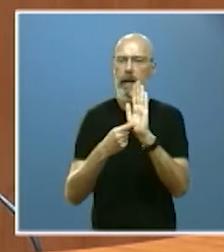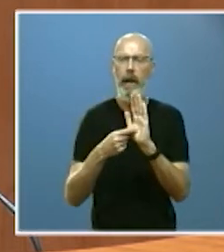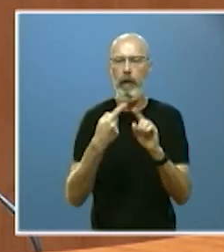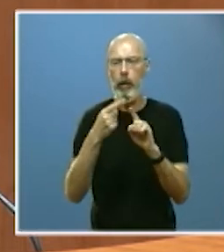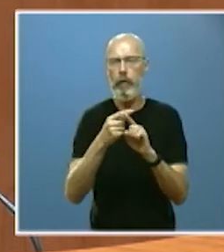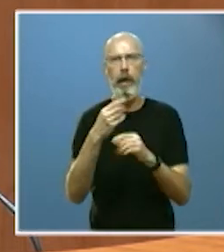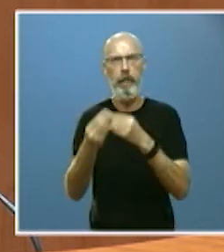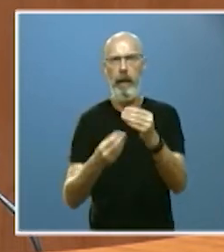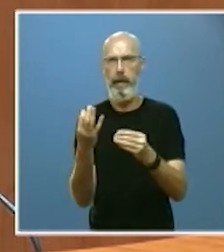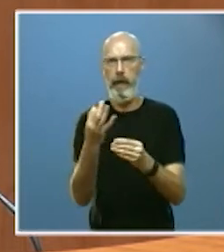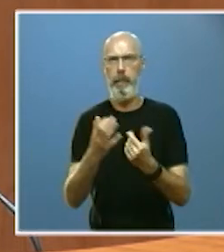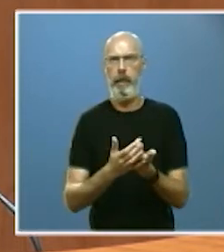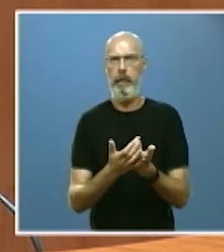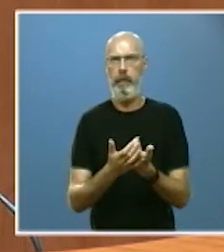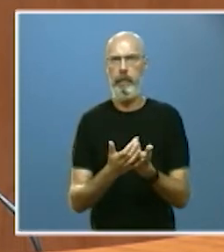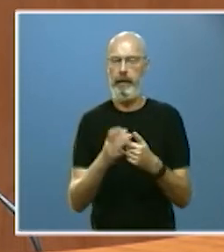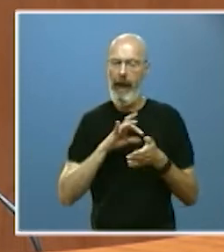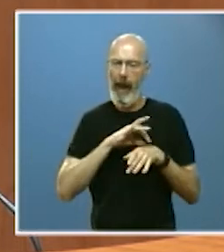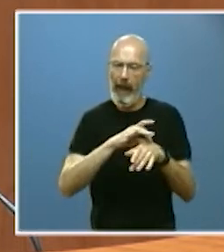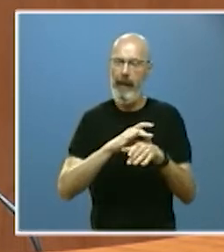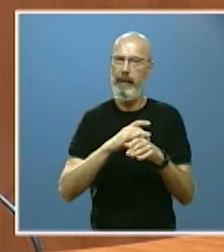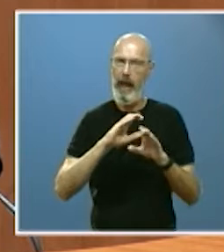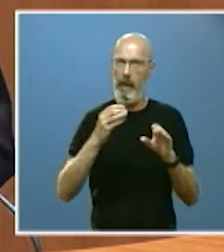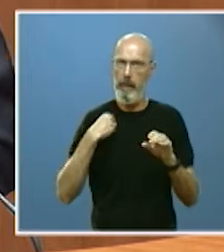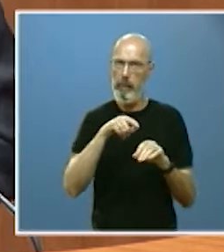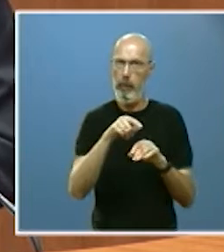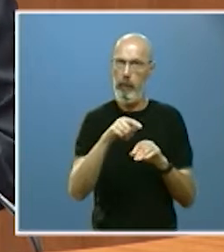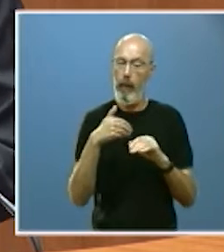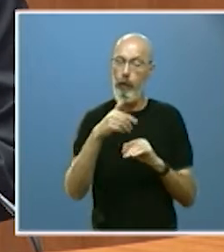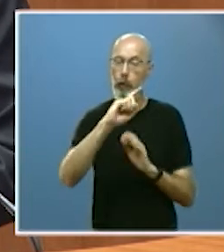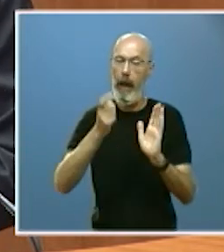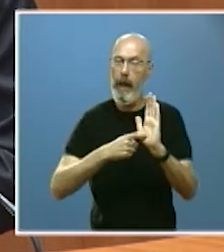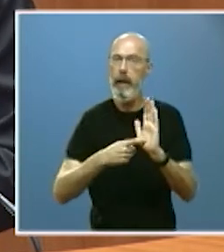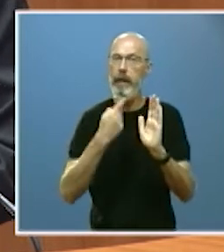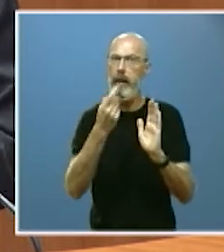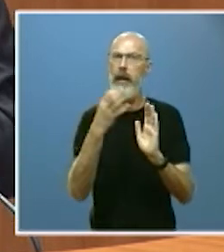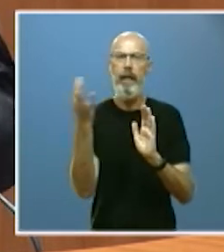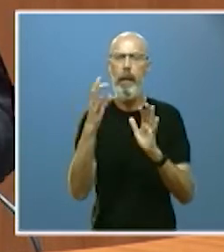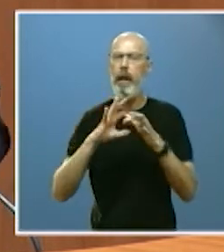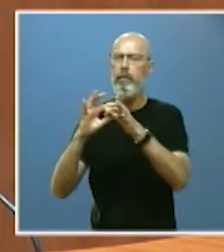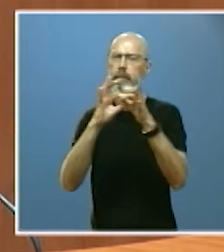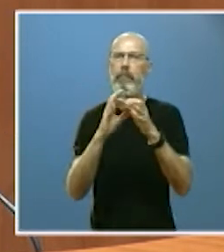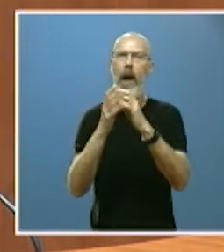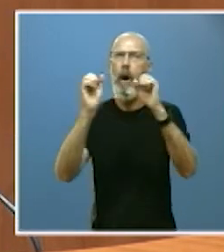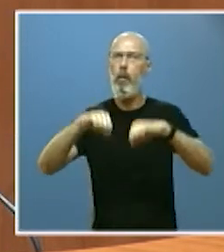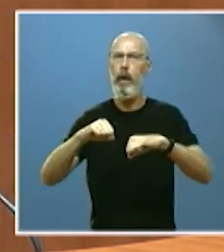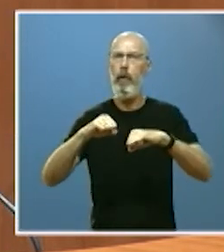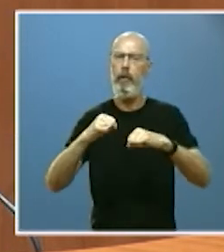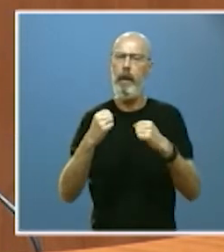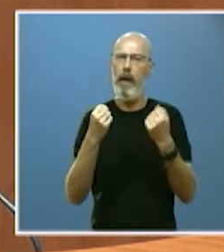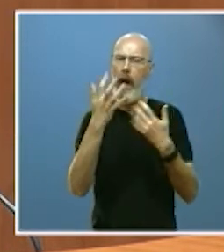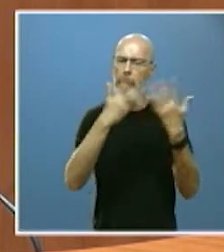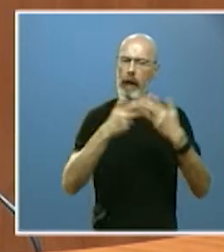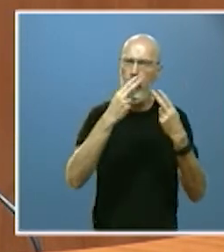que ha aprobado la junta y como persigue la futura ley hay que articular una fuerte alianza entre todos los poderes públicos y